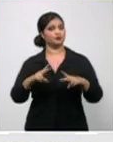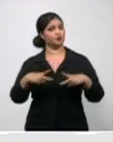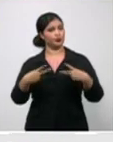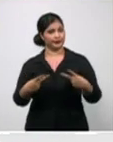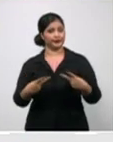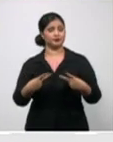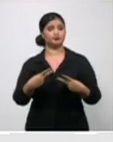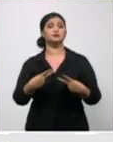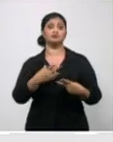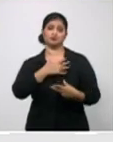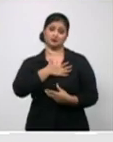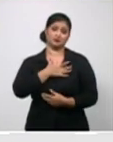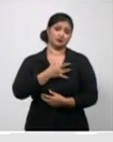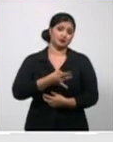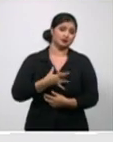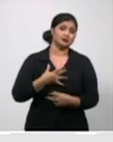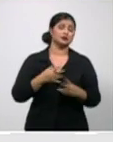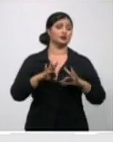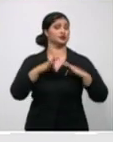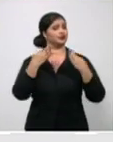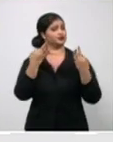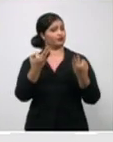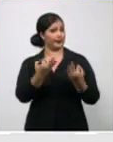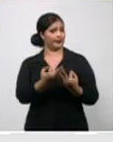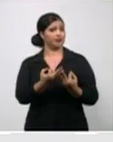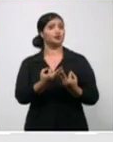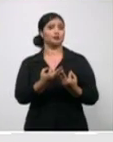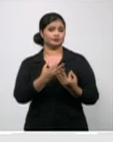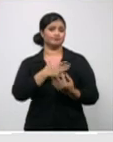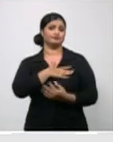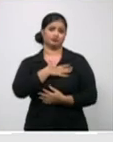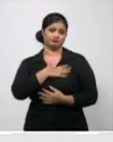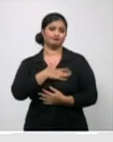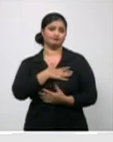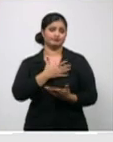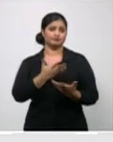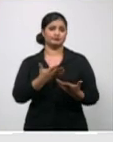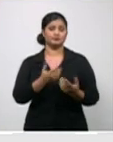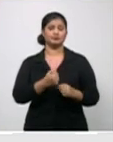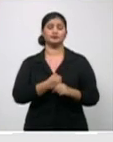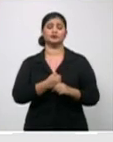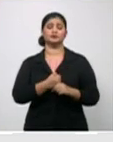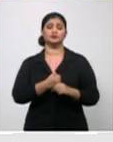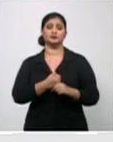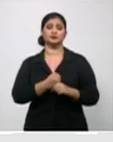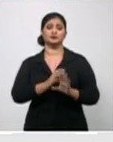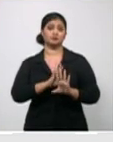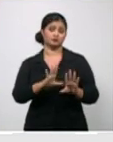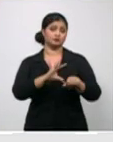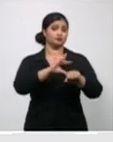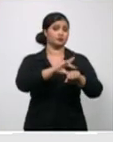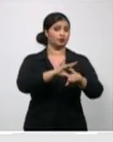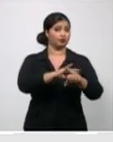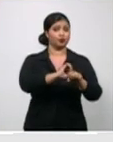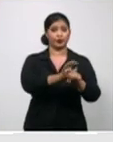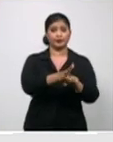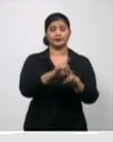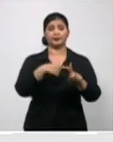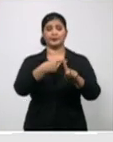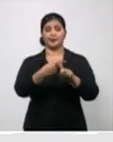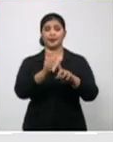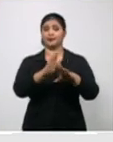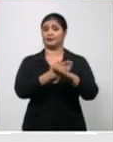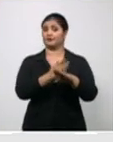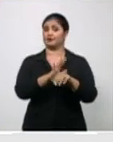fallecimiento e indiscutiblemente las comorbilidades que la acompañaban hicieron